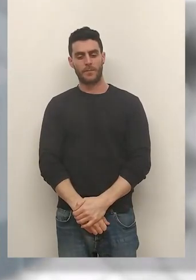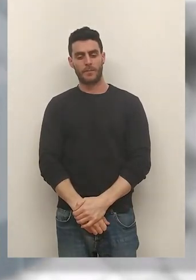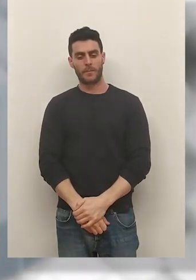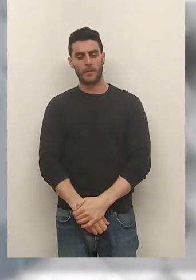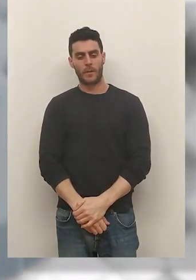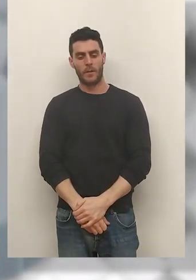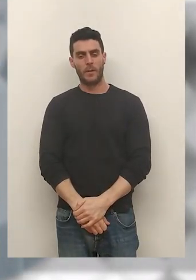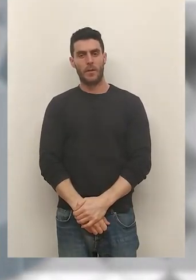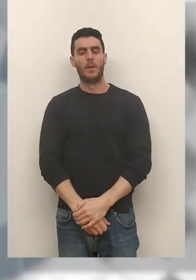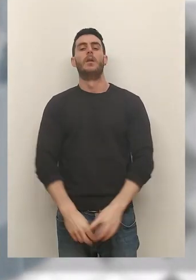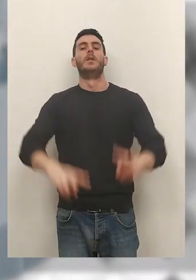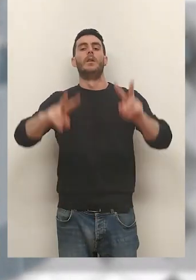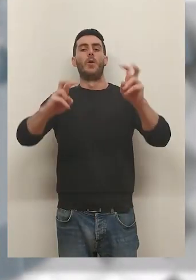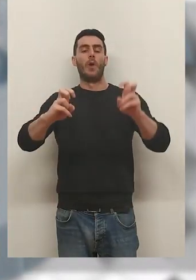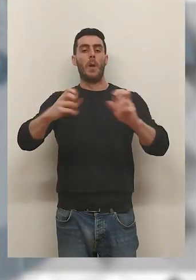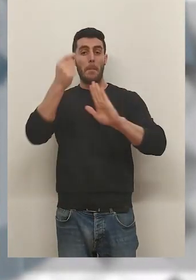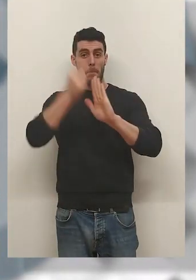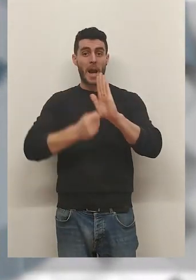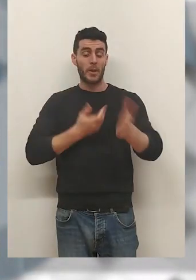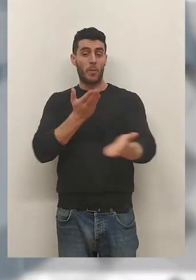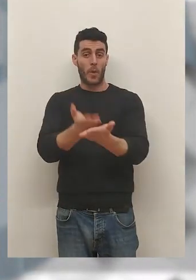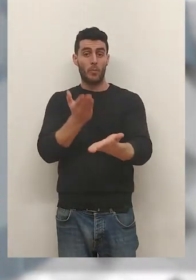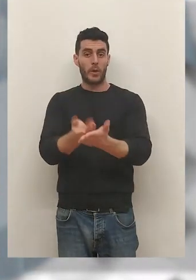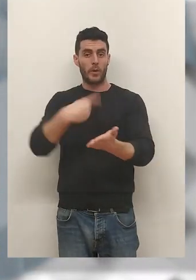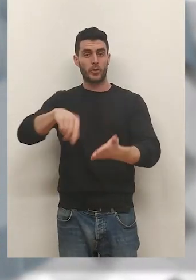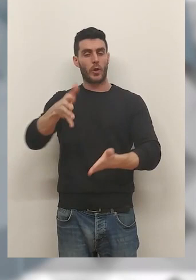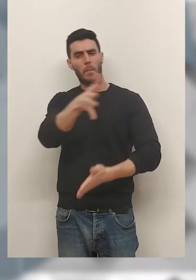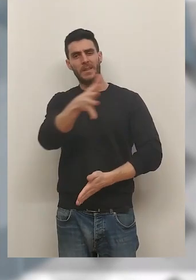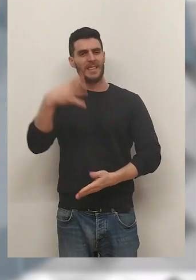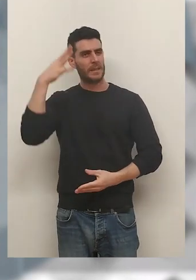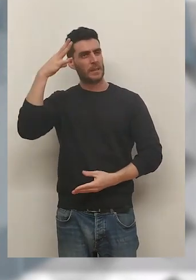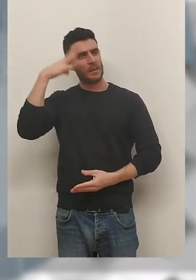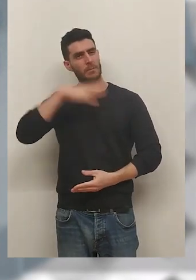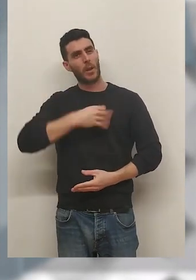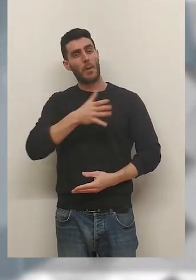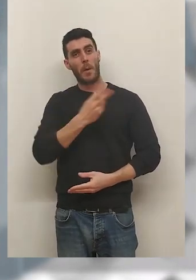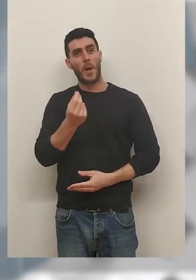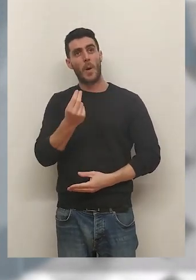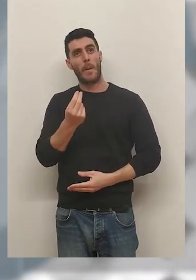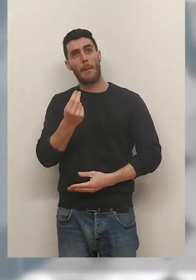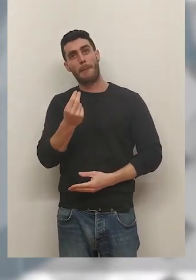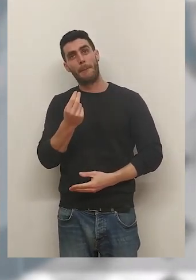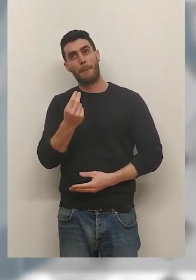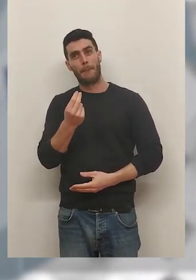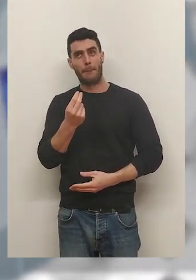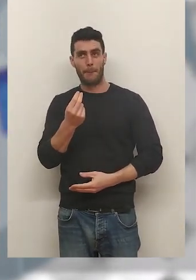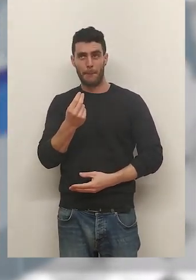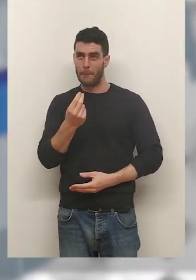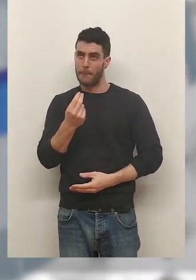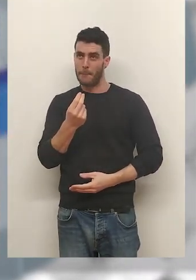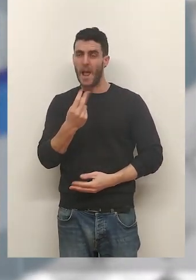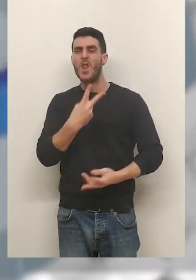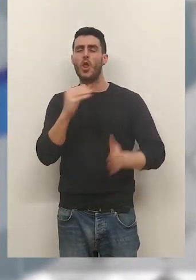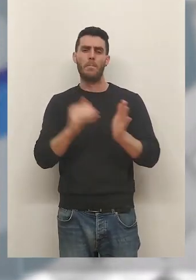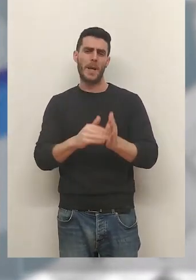Con los nuevos parámetros propuestos podemos estimar una cantidad aproximada de unas 2